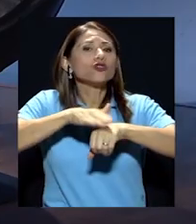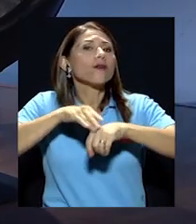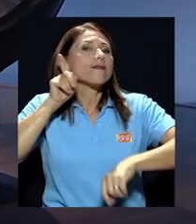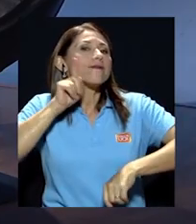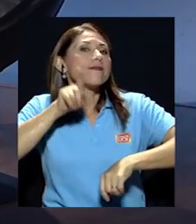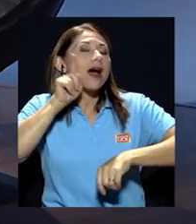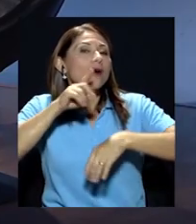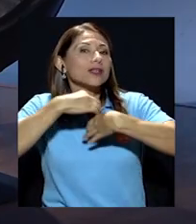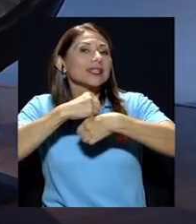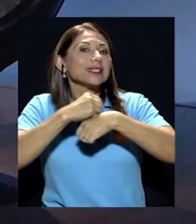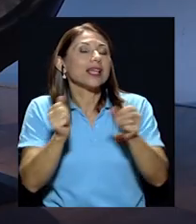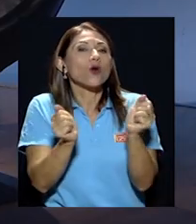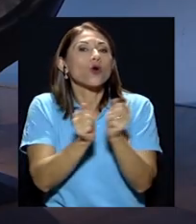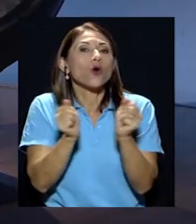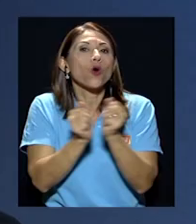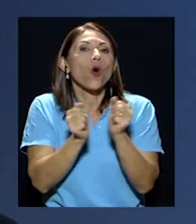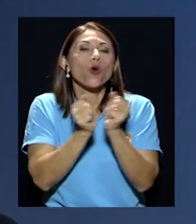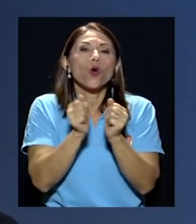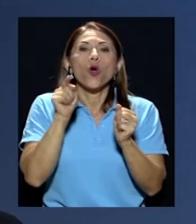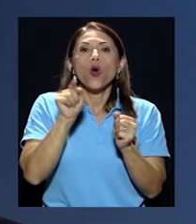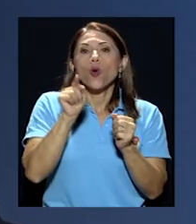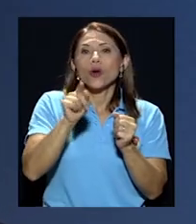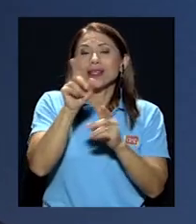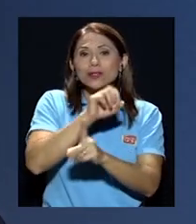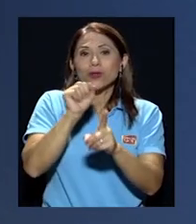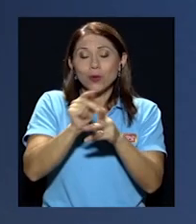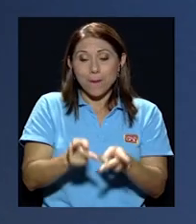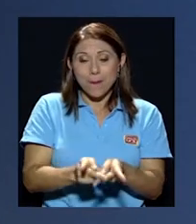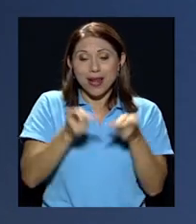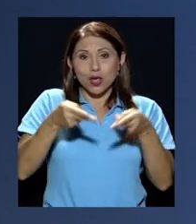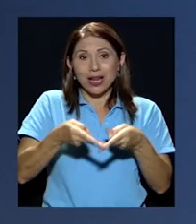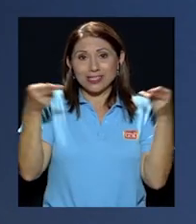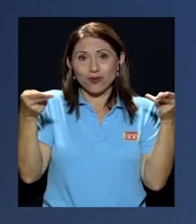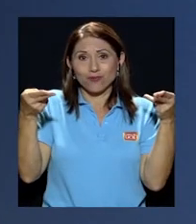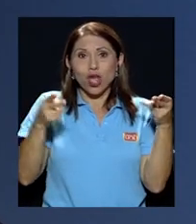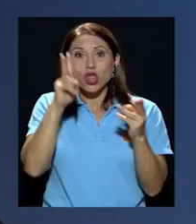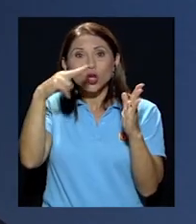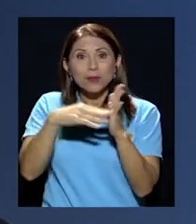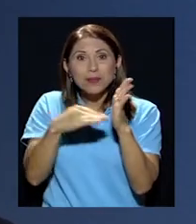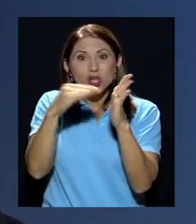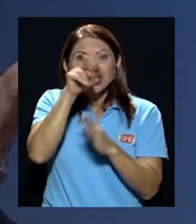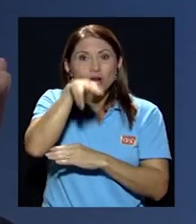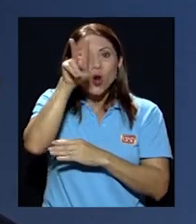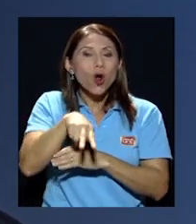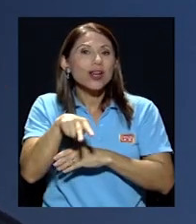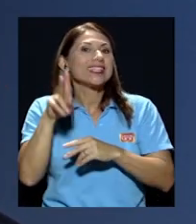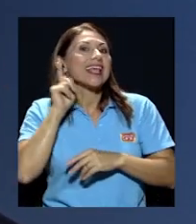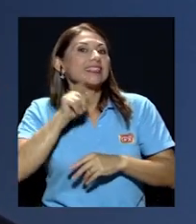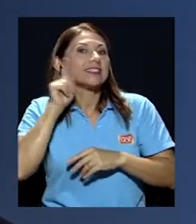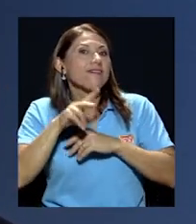una rotativa en el periódico de la Nación que le estafaron dos mil millones de colones al país. ¿Ha visto cómo